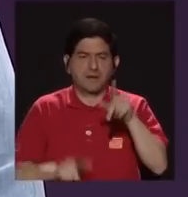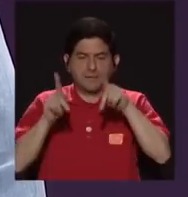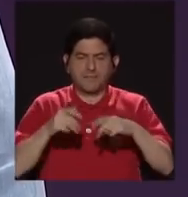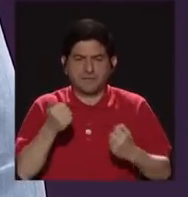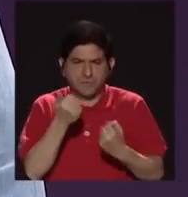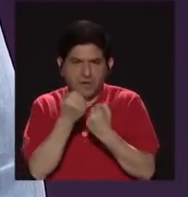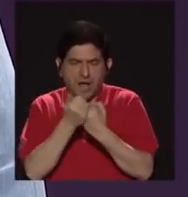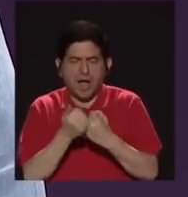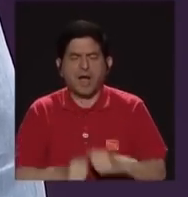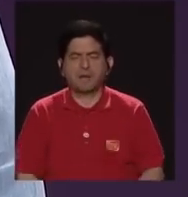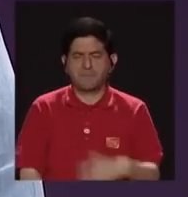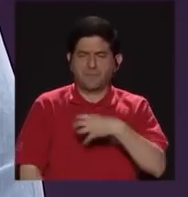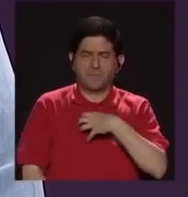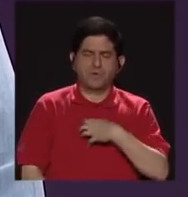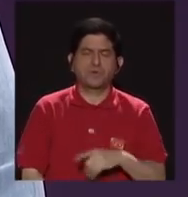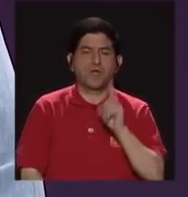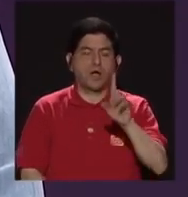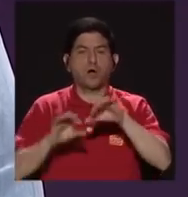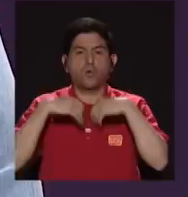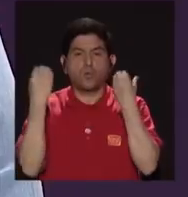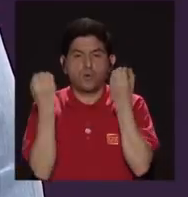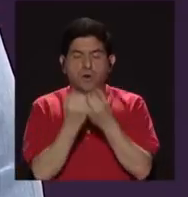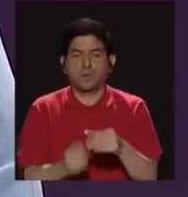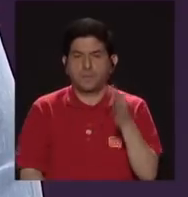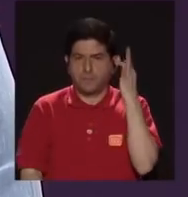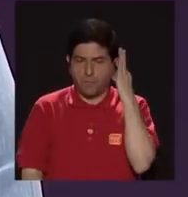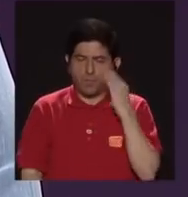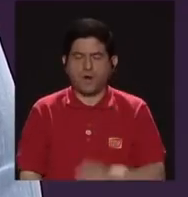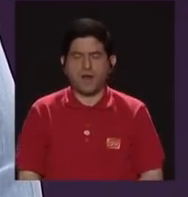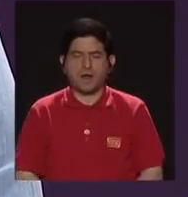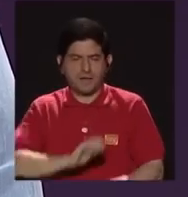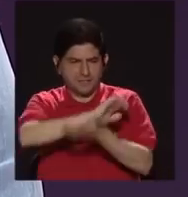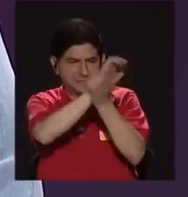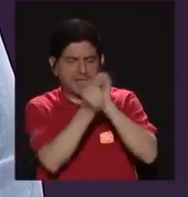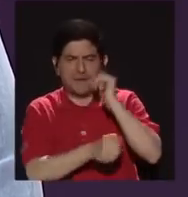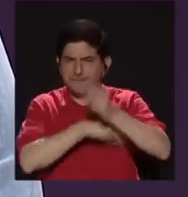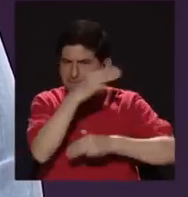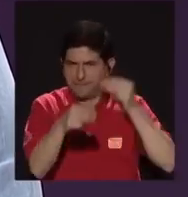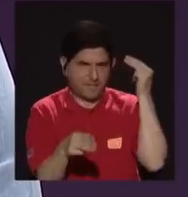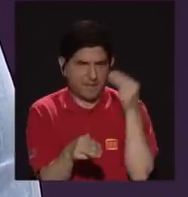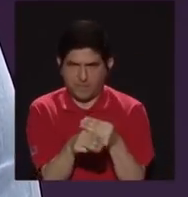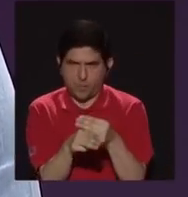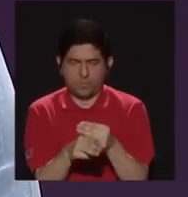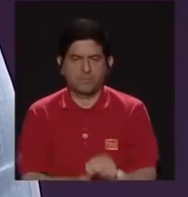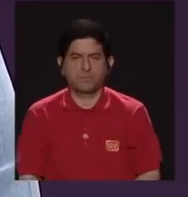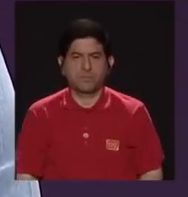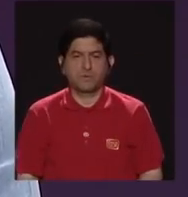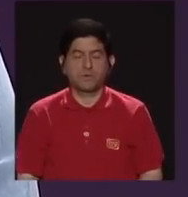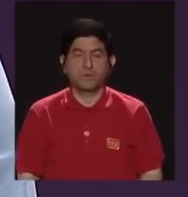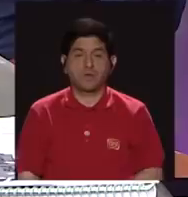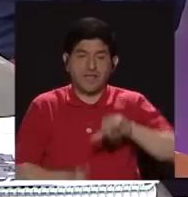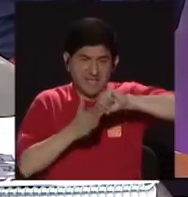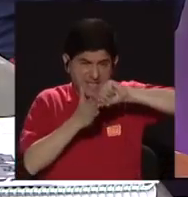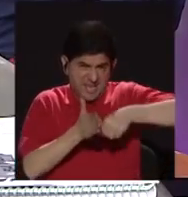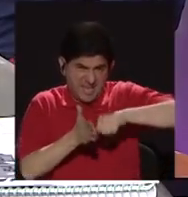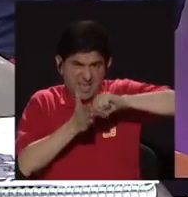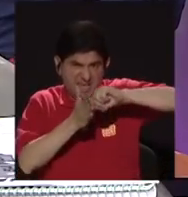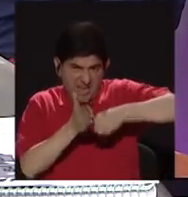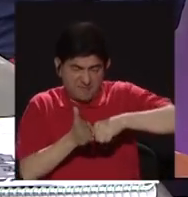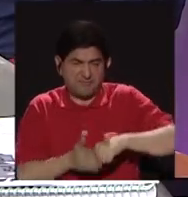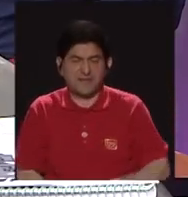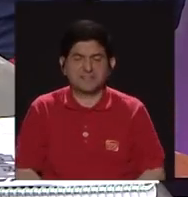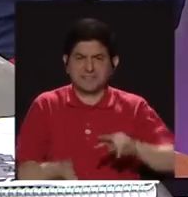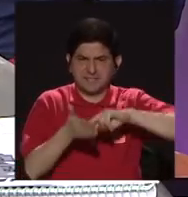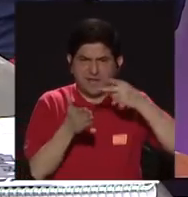adhesiva la organización, una de ellas que se llama Mujeres Transformando el Mundo. Está acentuando en lo que es y no